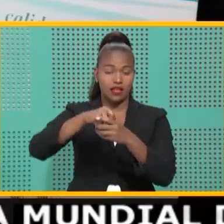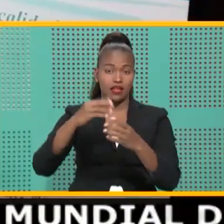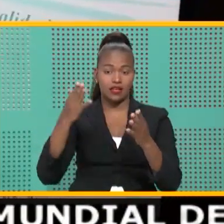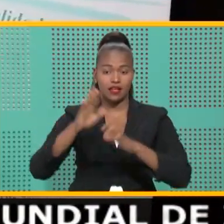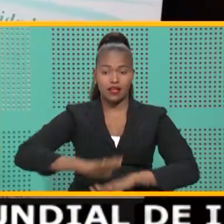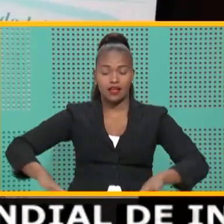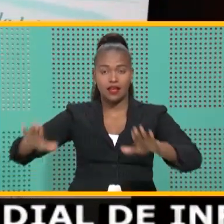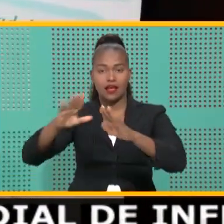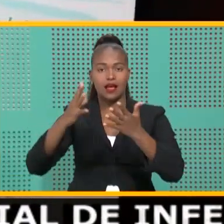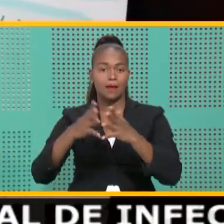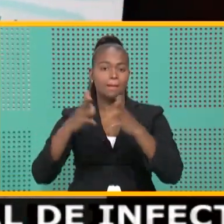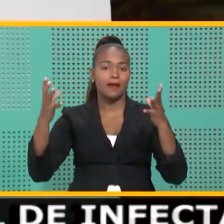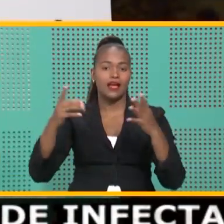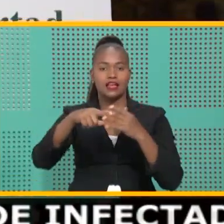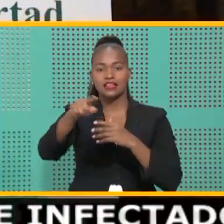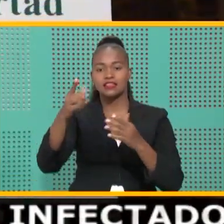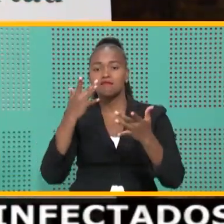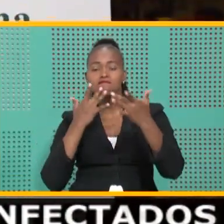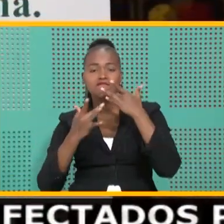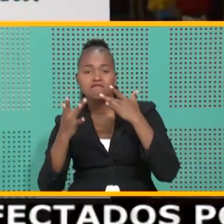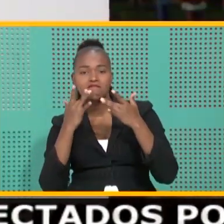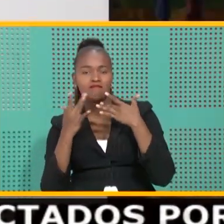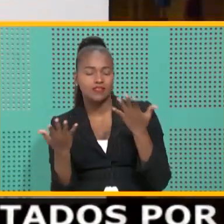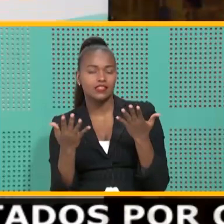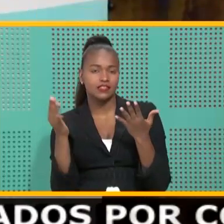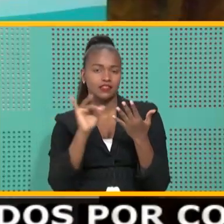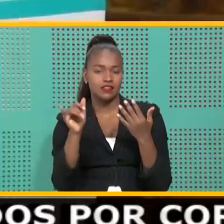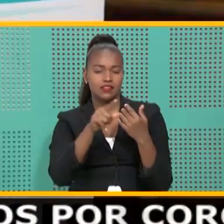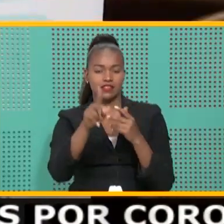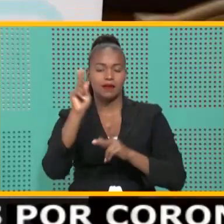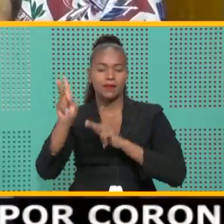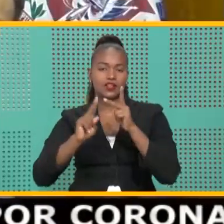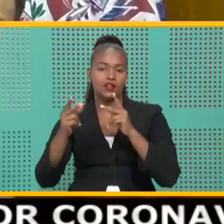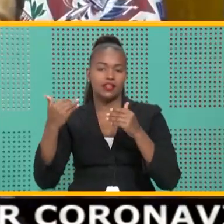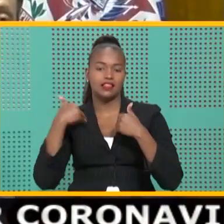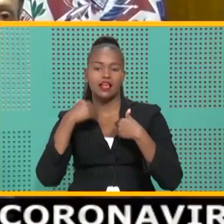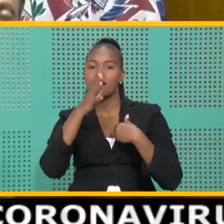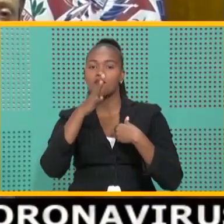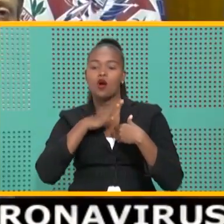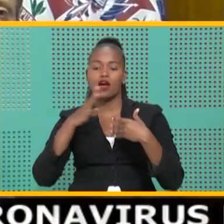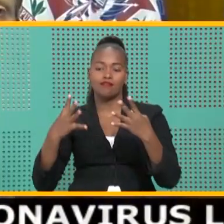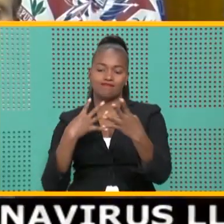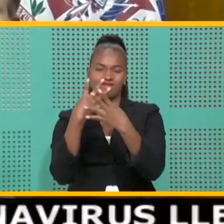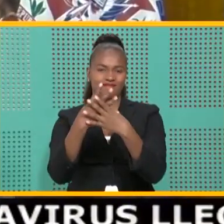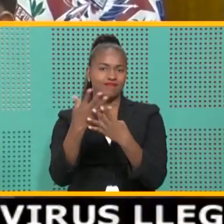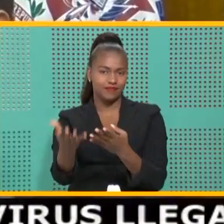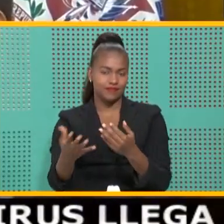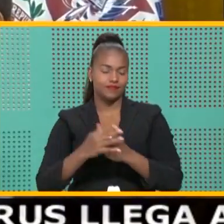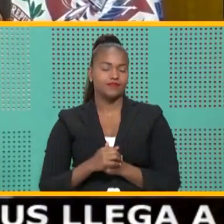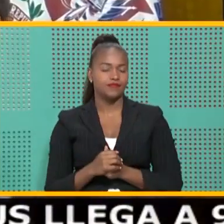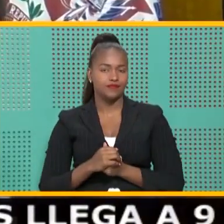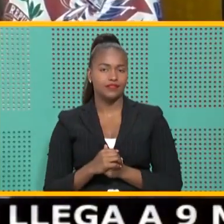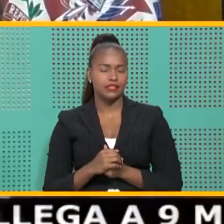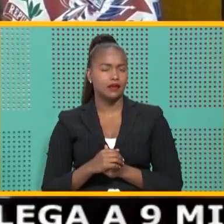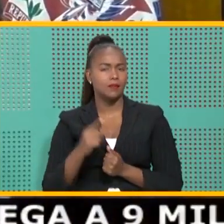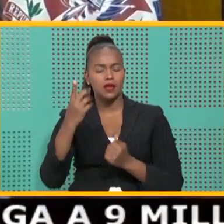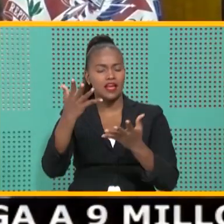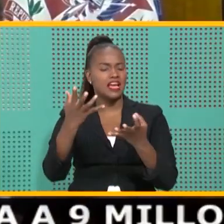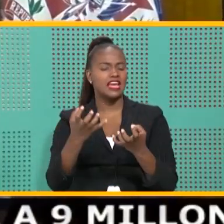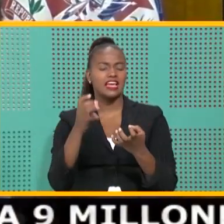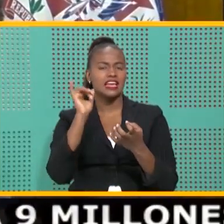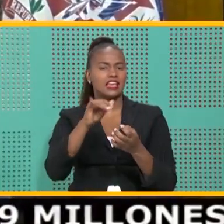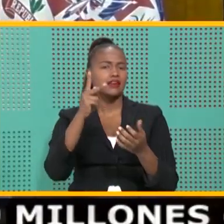mayormente vulnerable, esto es las mujeres privadas de libertad. Pero la idea de este proyecto, de este plan de